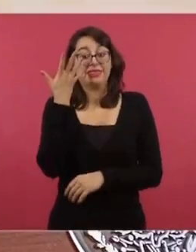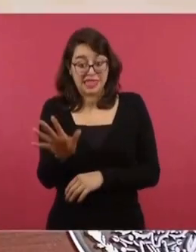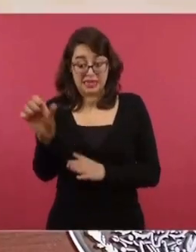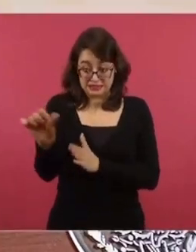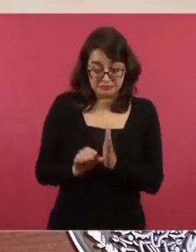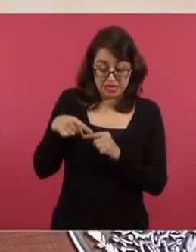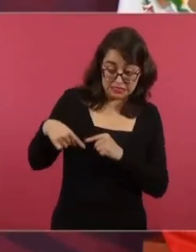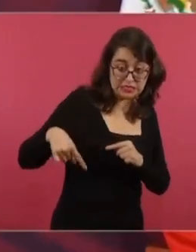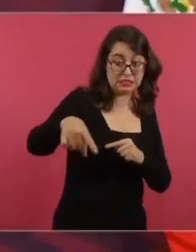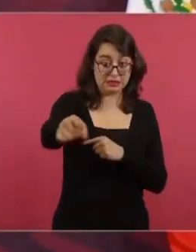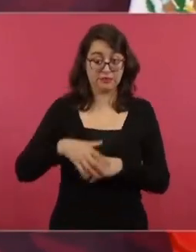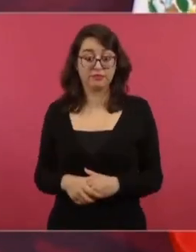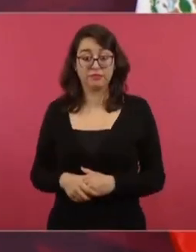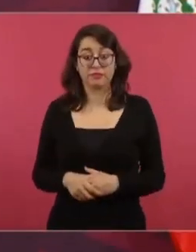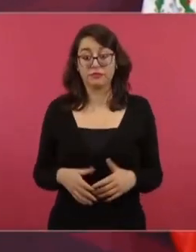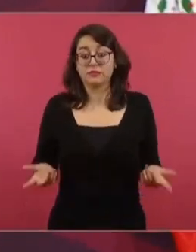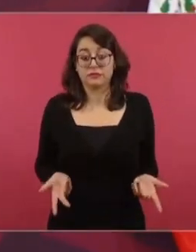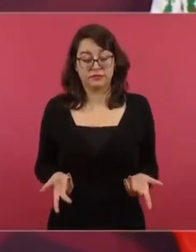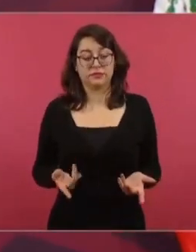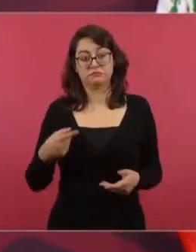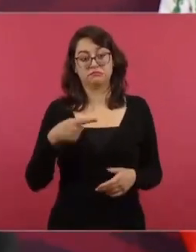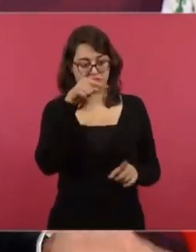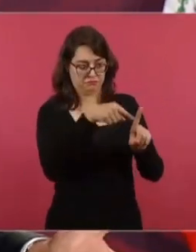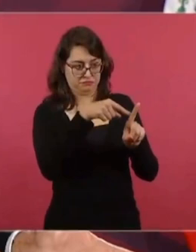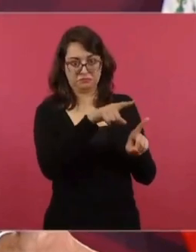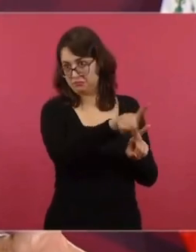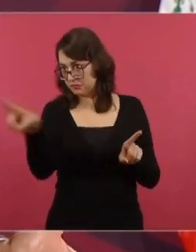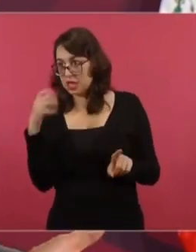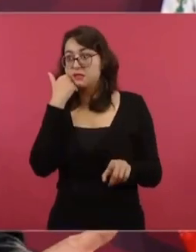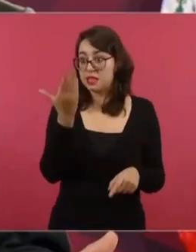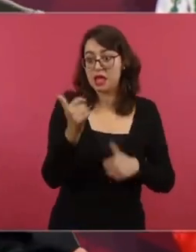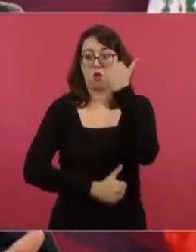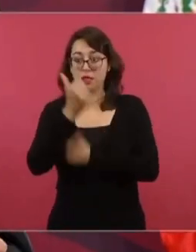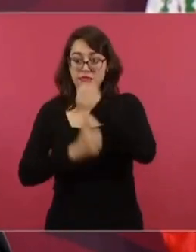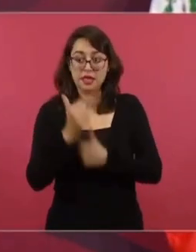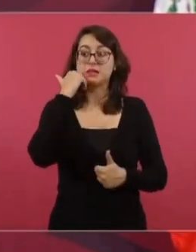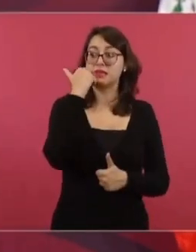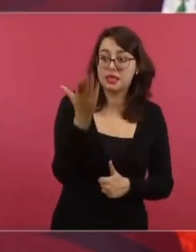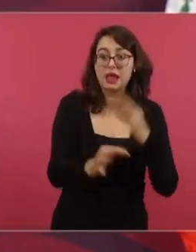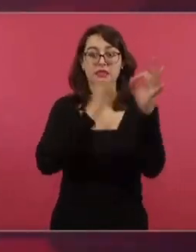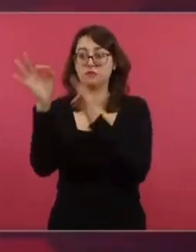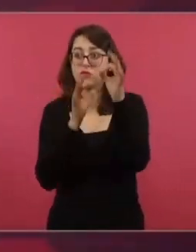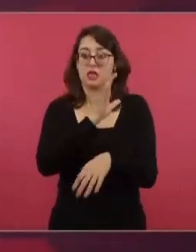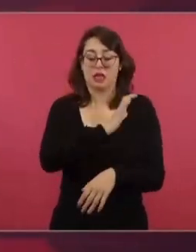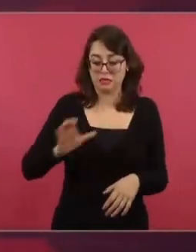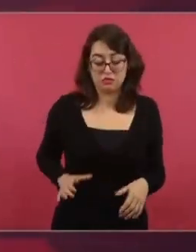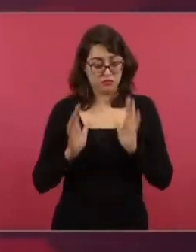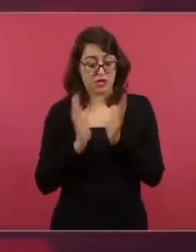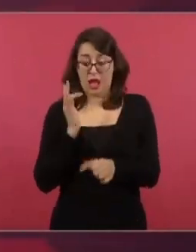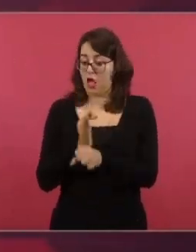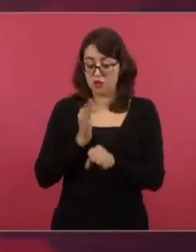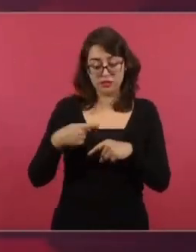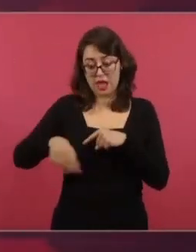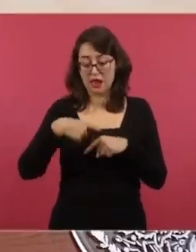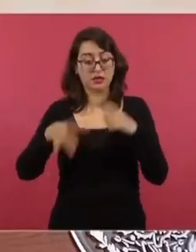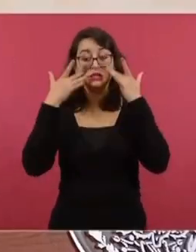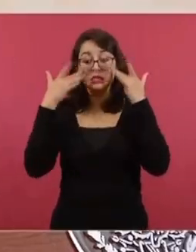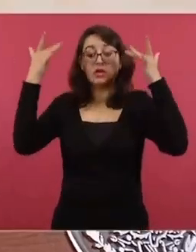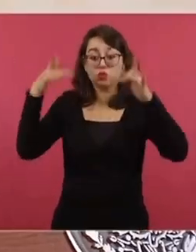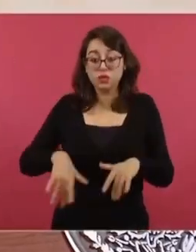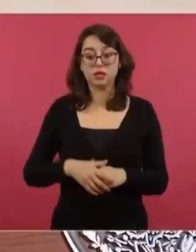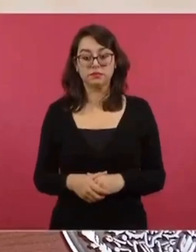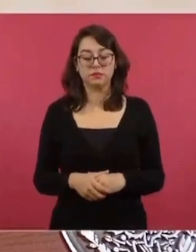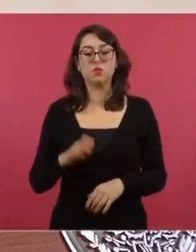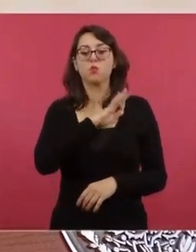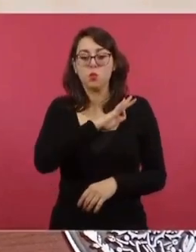En este caso, con todo respeto, pero en cualquier otro caso. Si renuncian, si renuncian, ya, en esta semana. Y se van